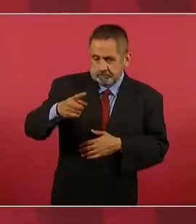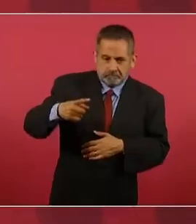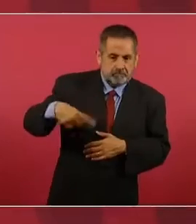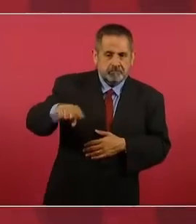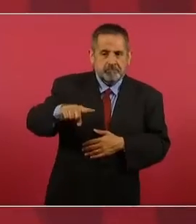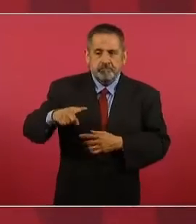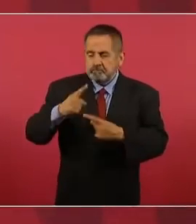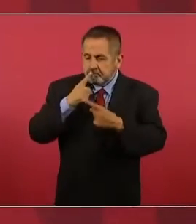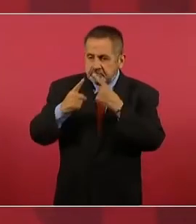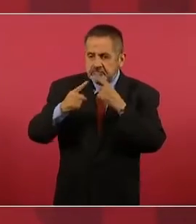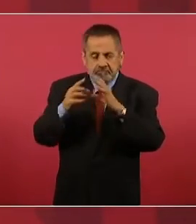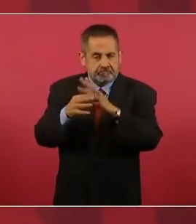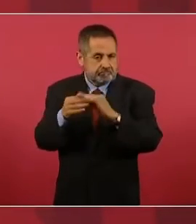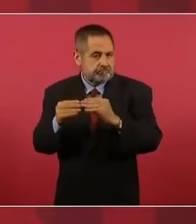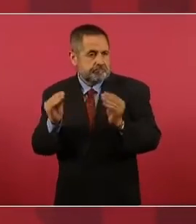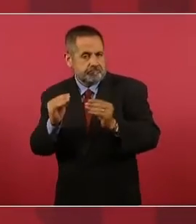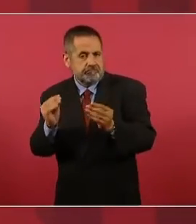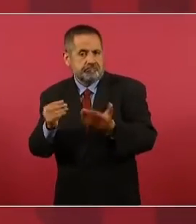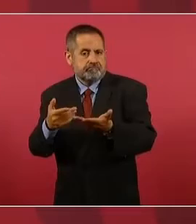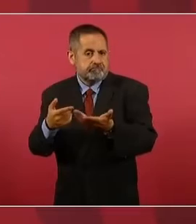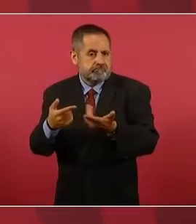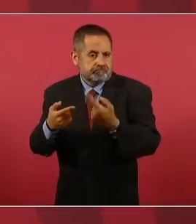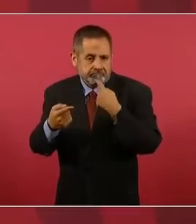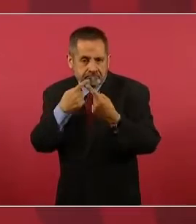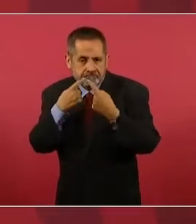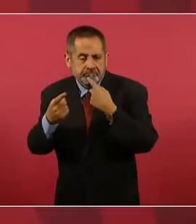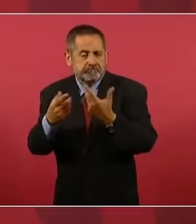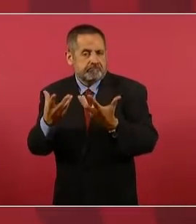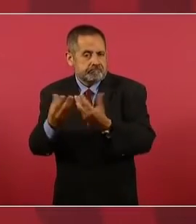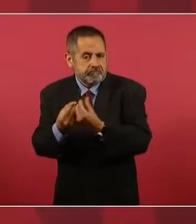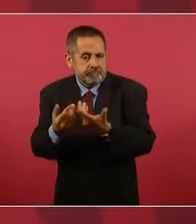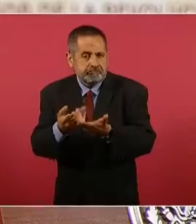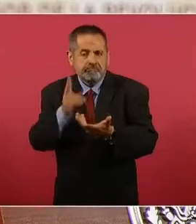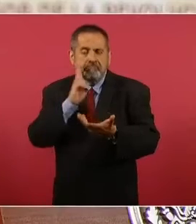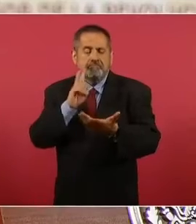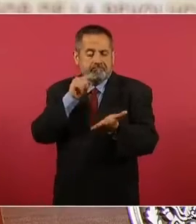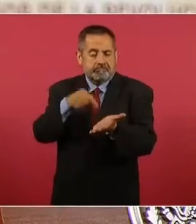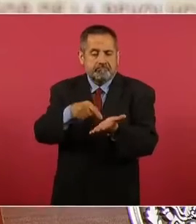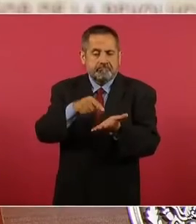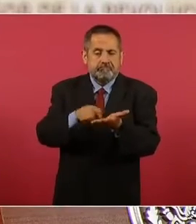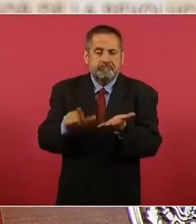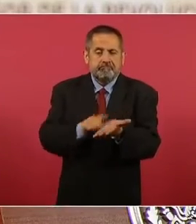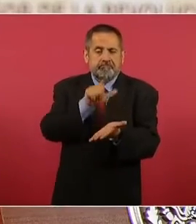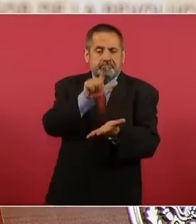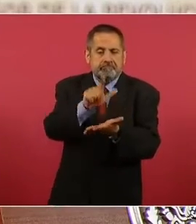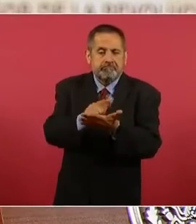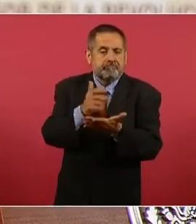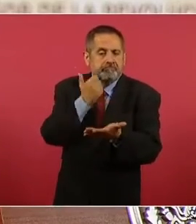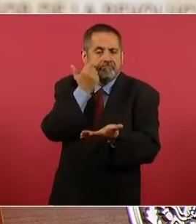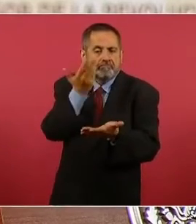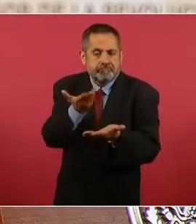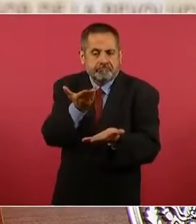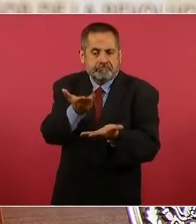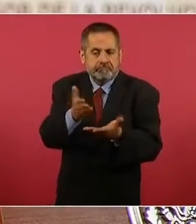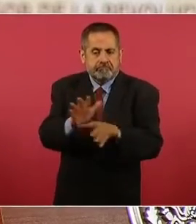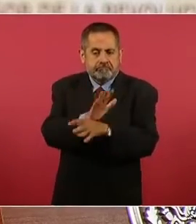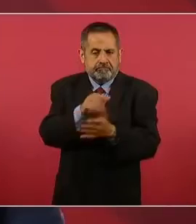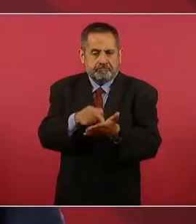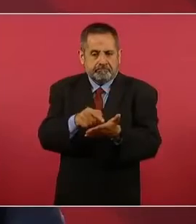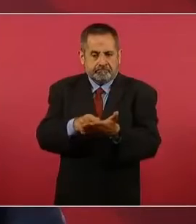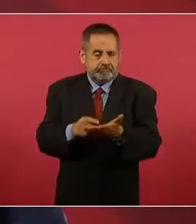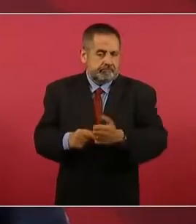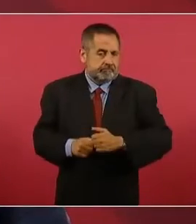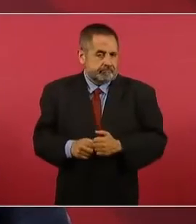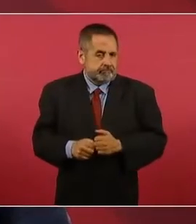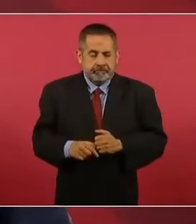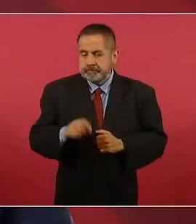se discuta sobre esta reforma. Lo mismo